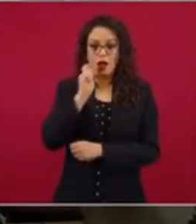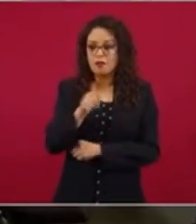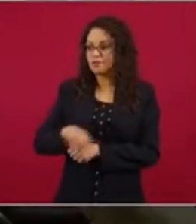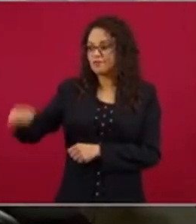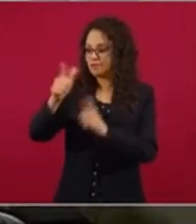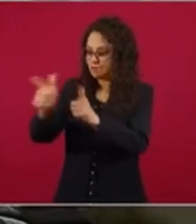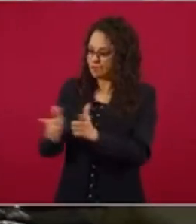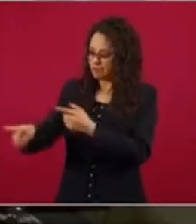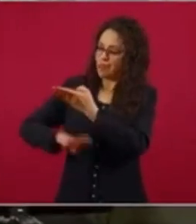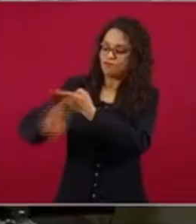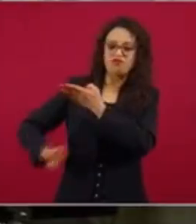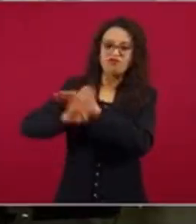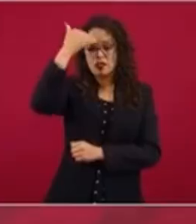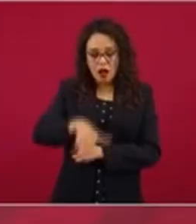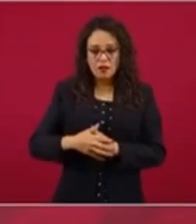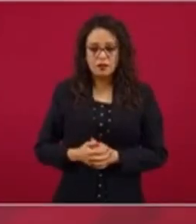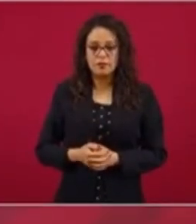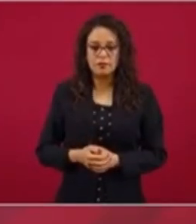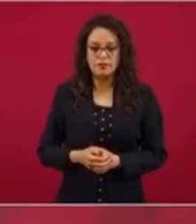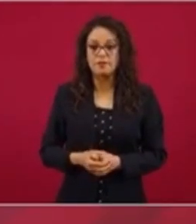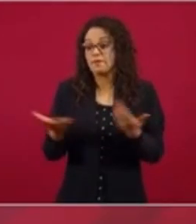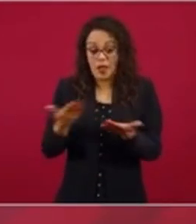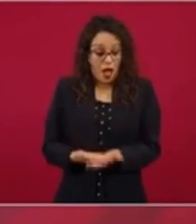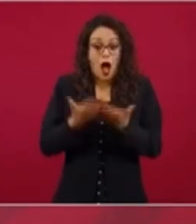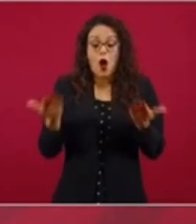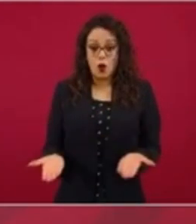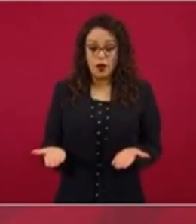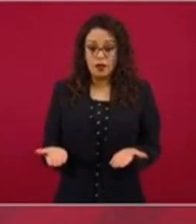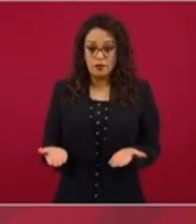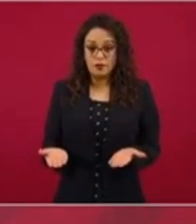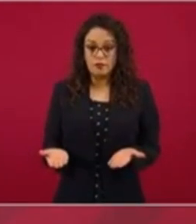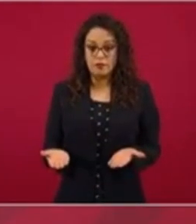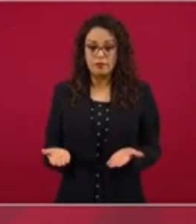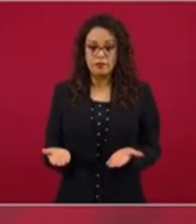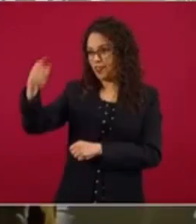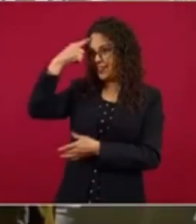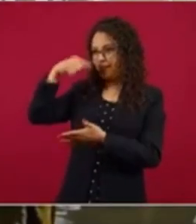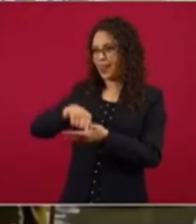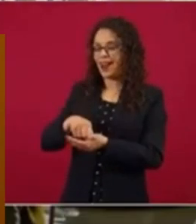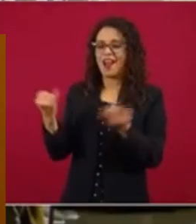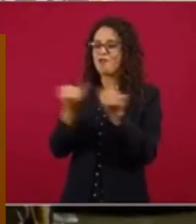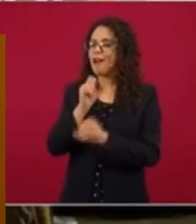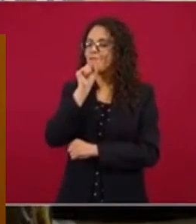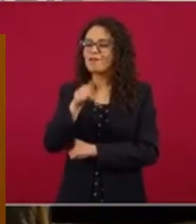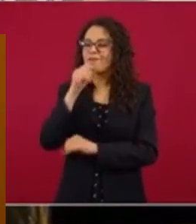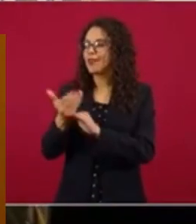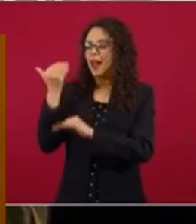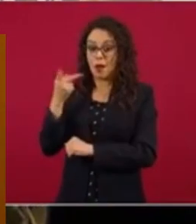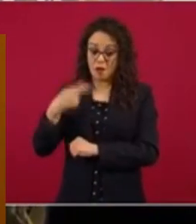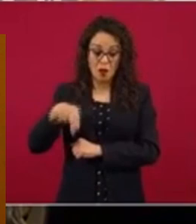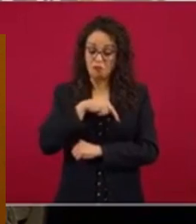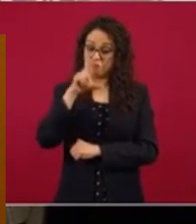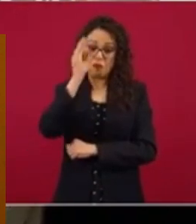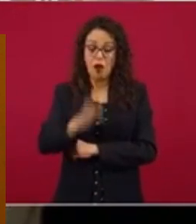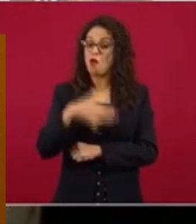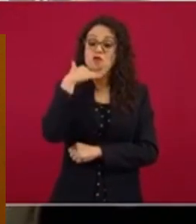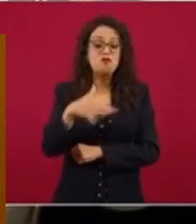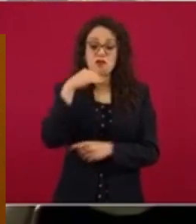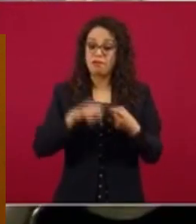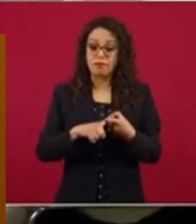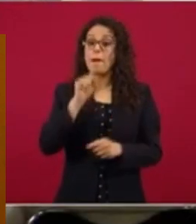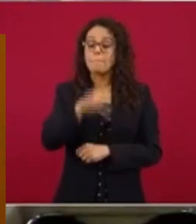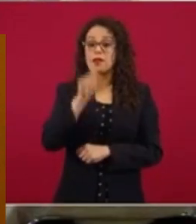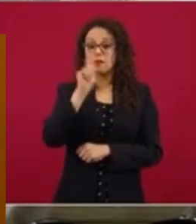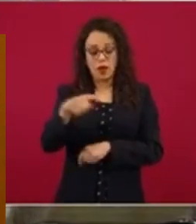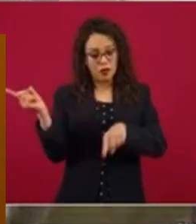nuestra para defender sus intereses. Ahora, como se están llevando a cabo los cambios, como no se permite la corrupción, como no se permiten los lujos en el